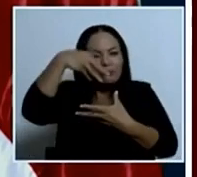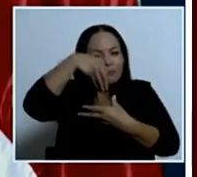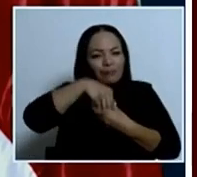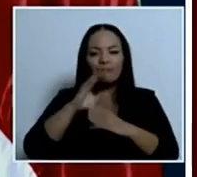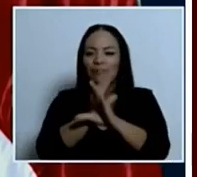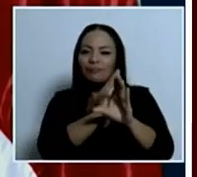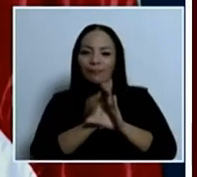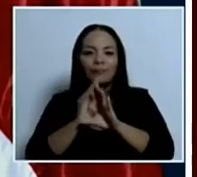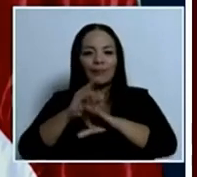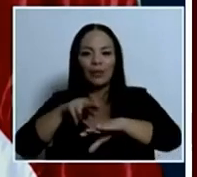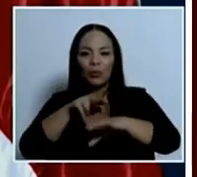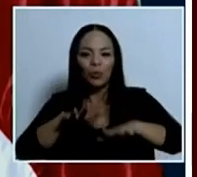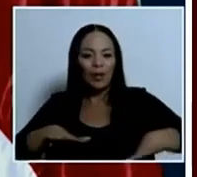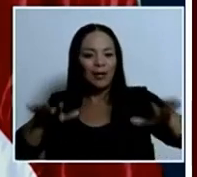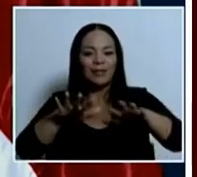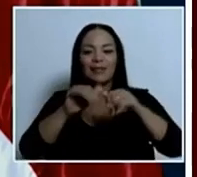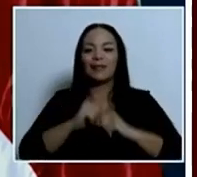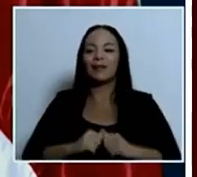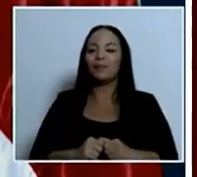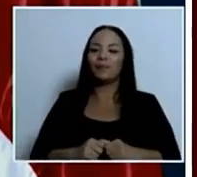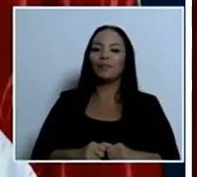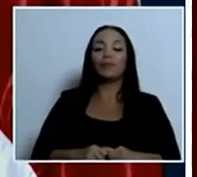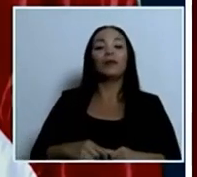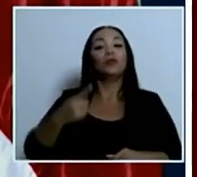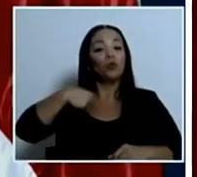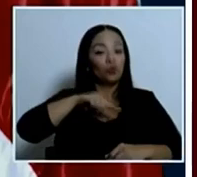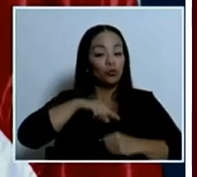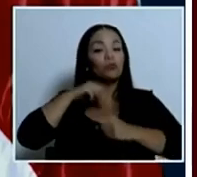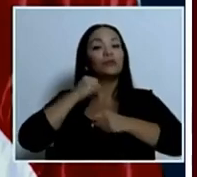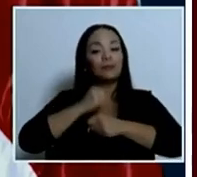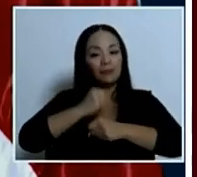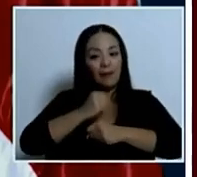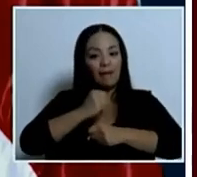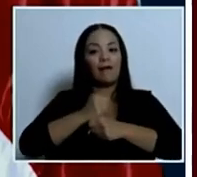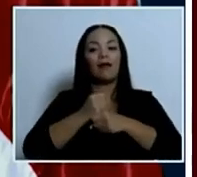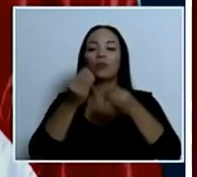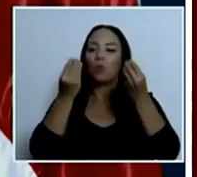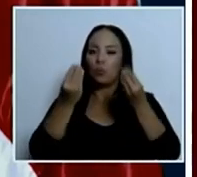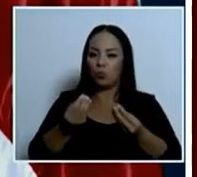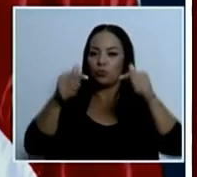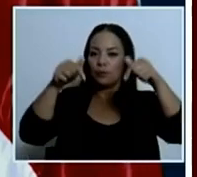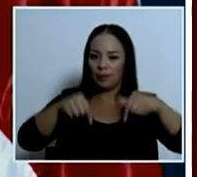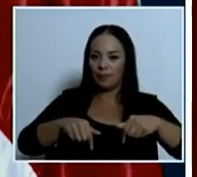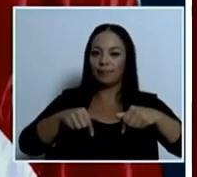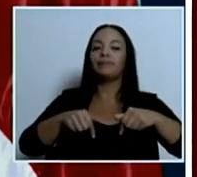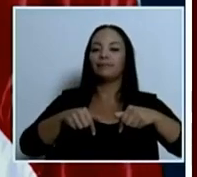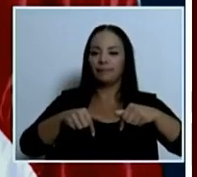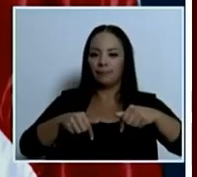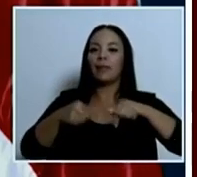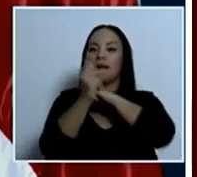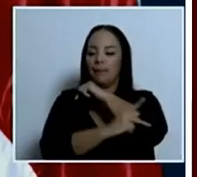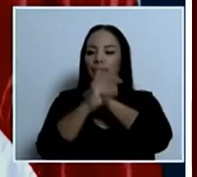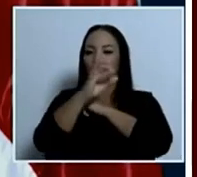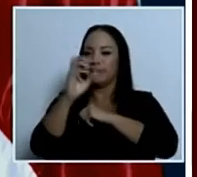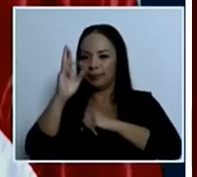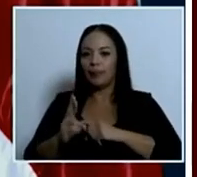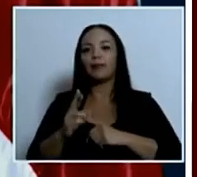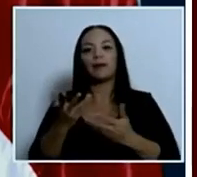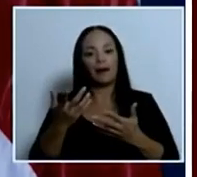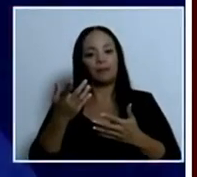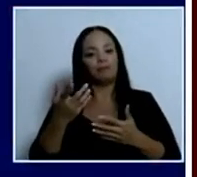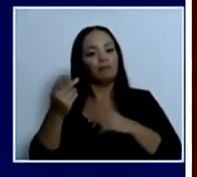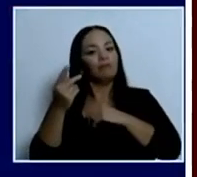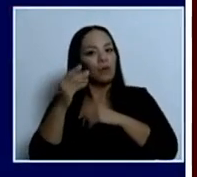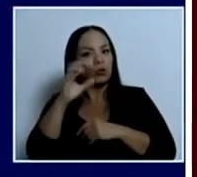que estamos trabajando muchísimo en Costa Rica como país líder en políticas ambientales. Otro